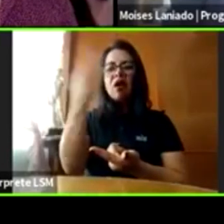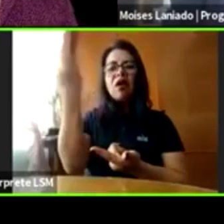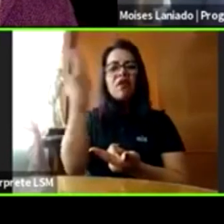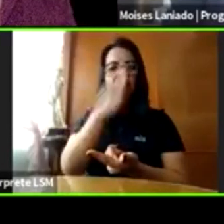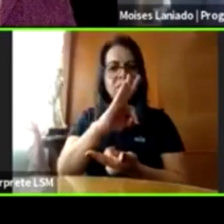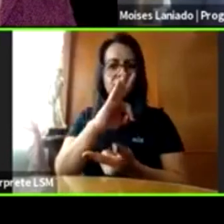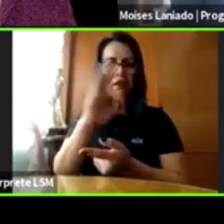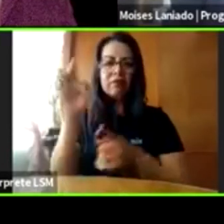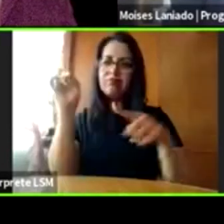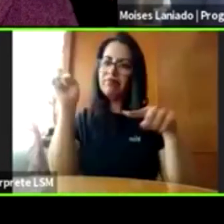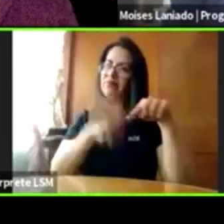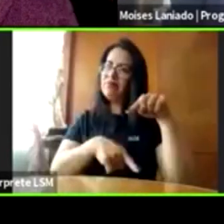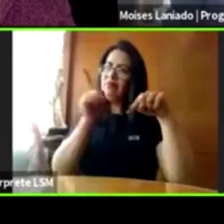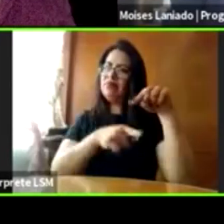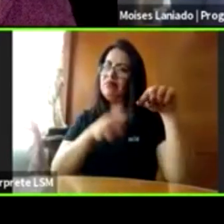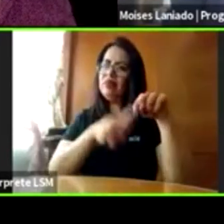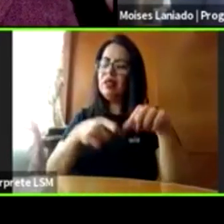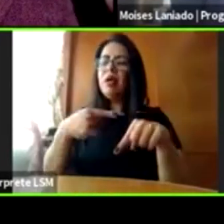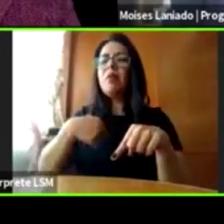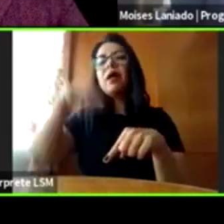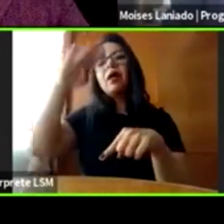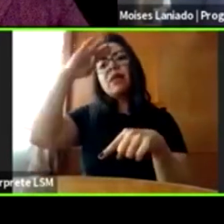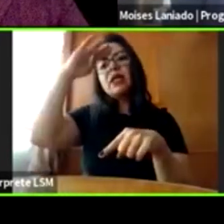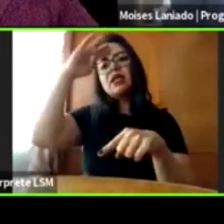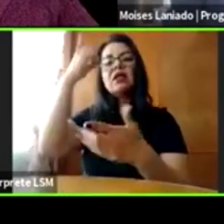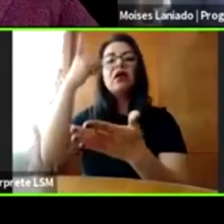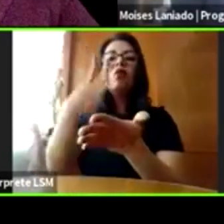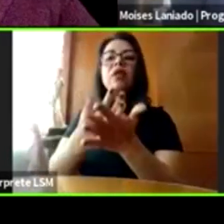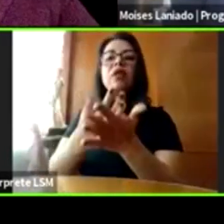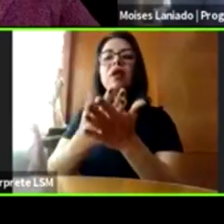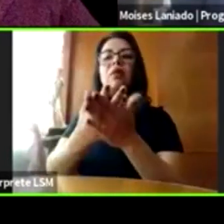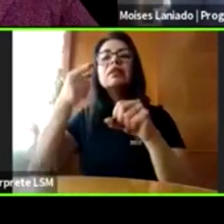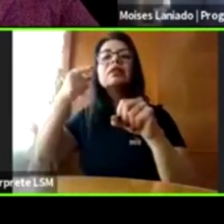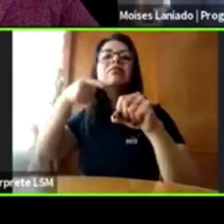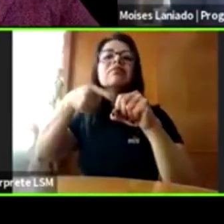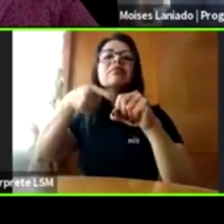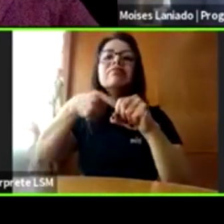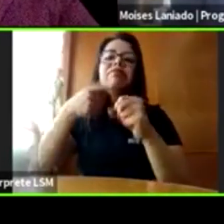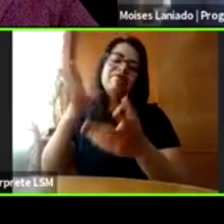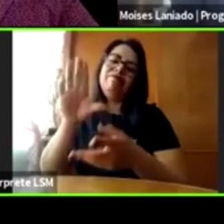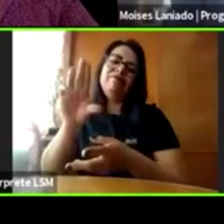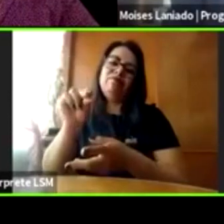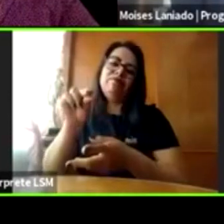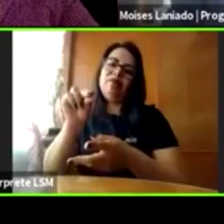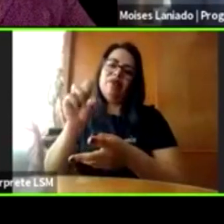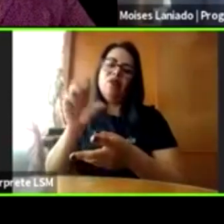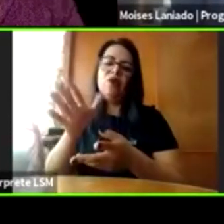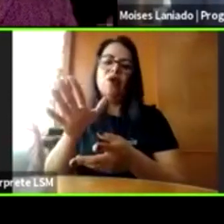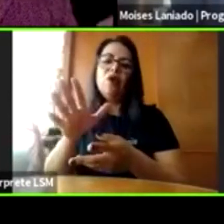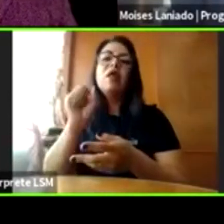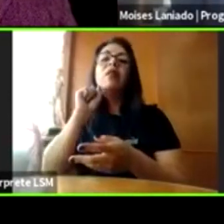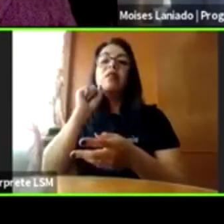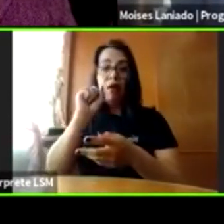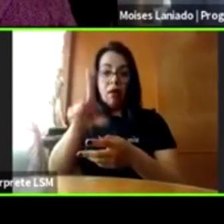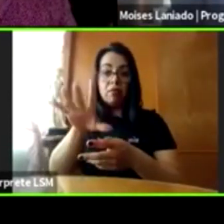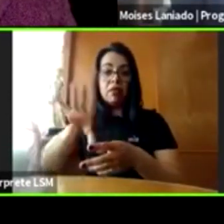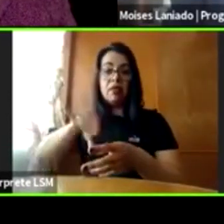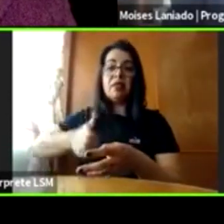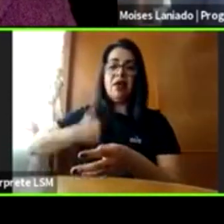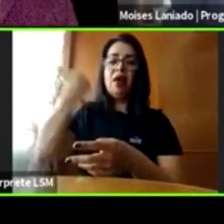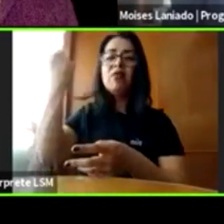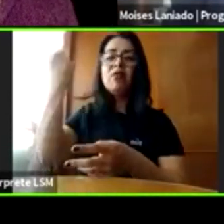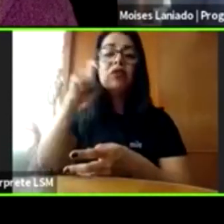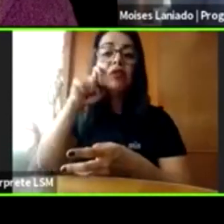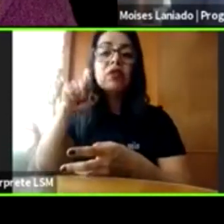violación o la penetración de niños y niñas, que se visibilice que existe también el abuso sexual sin contacto